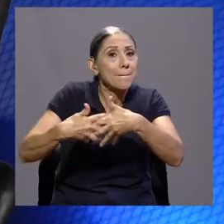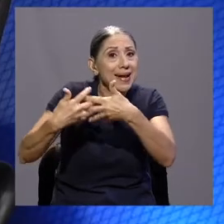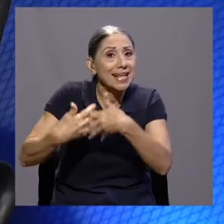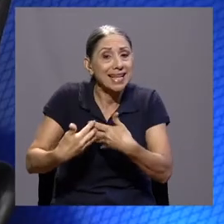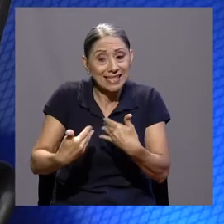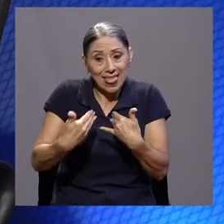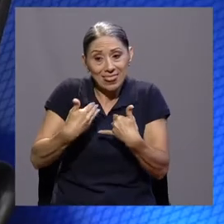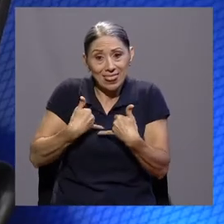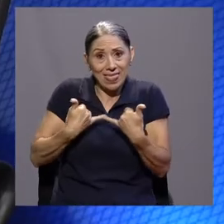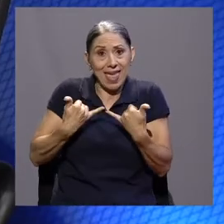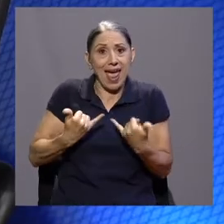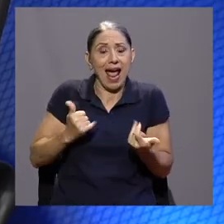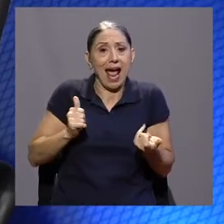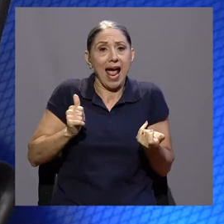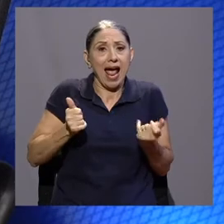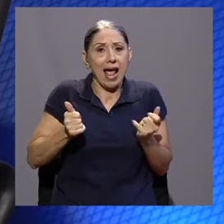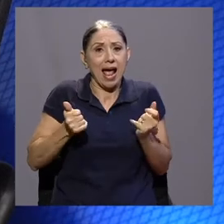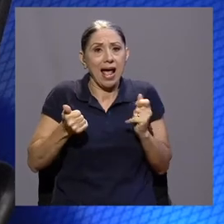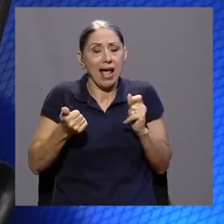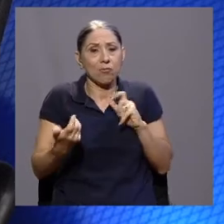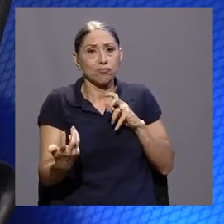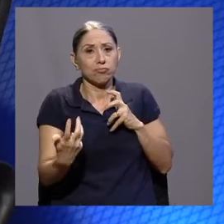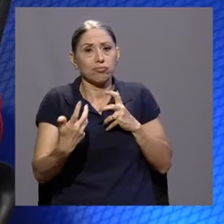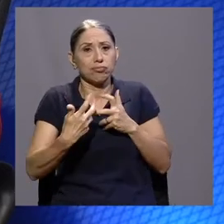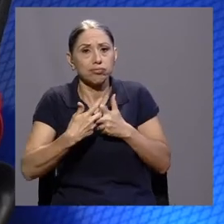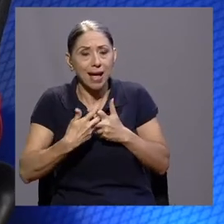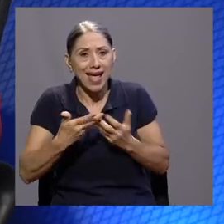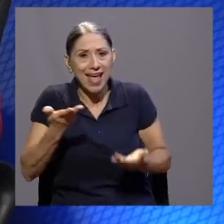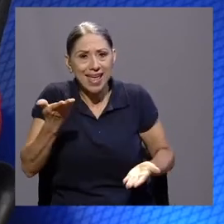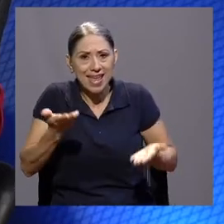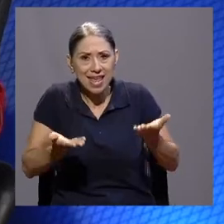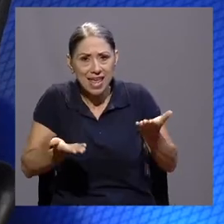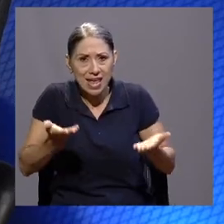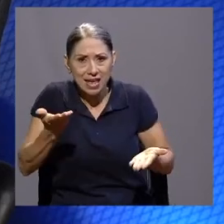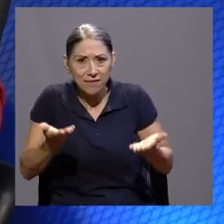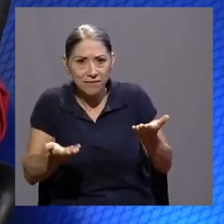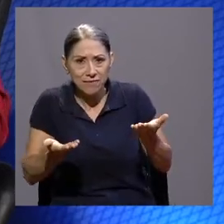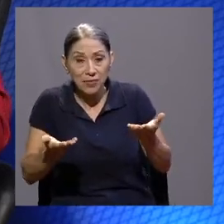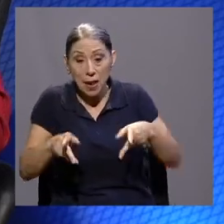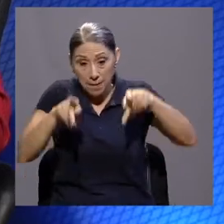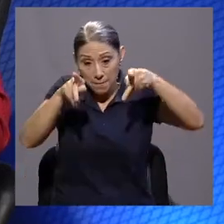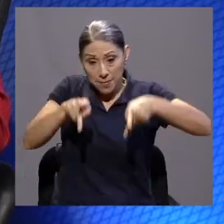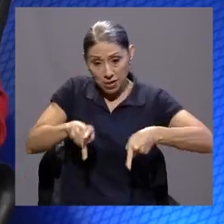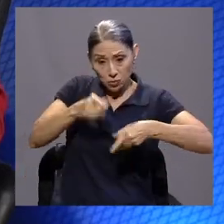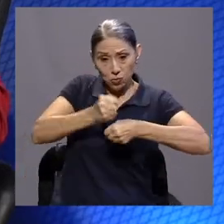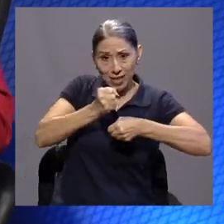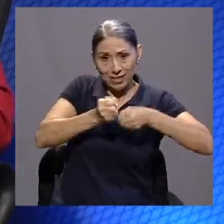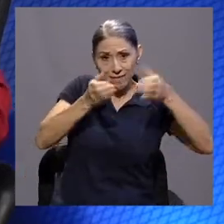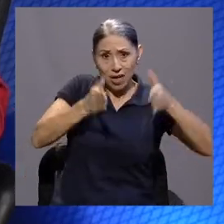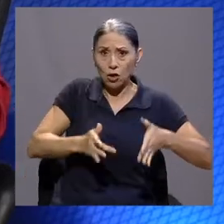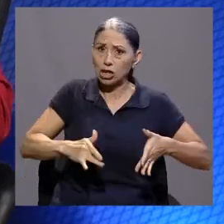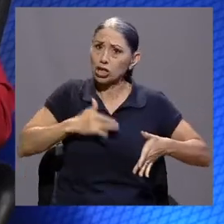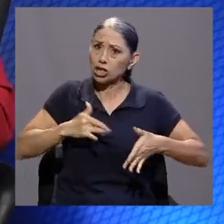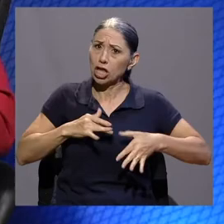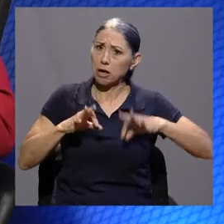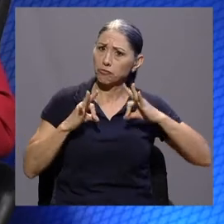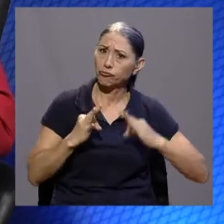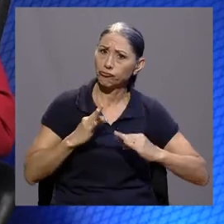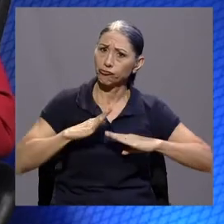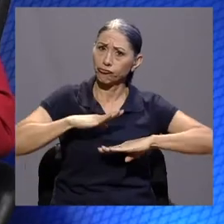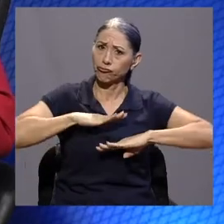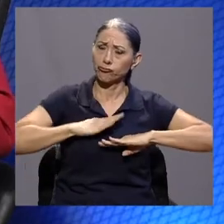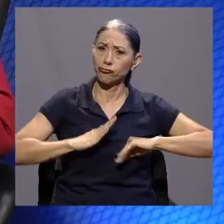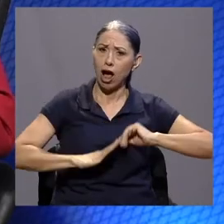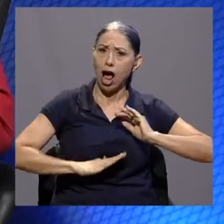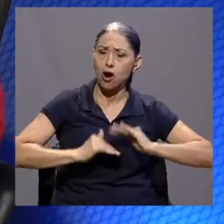tienen o están haciendo ajustes para equilibrar todo, para que el colaborador se sienta a gusto desde su casa